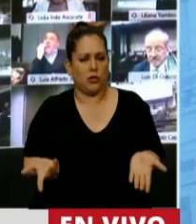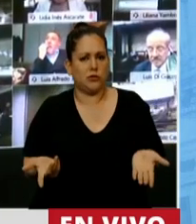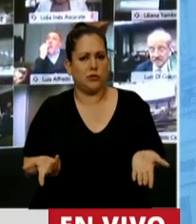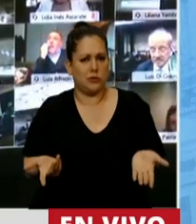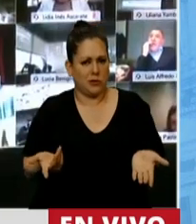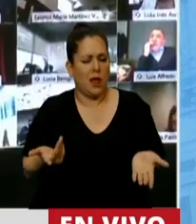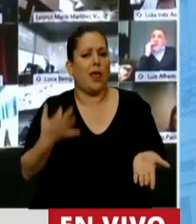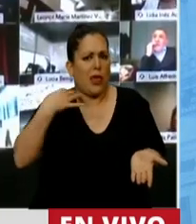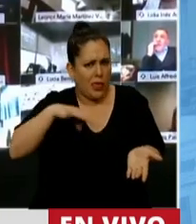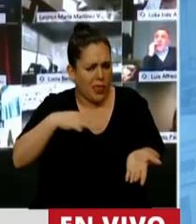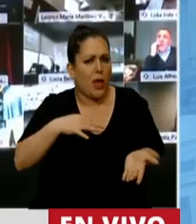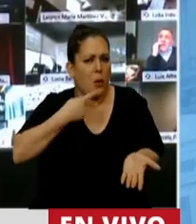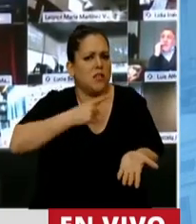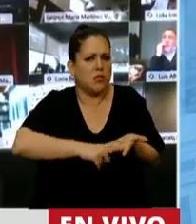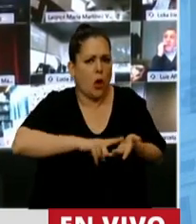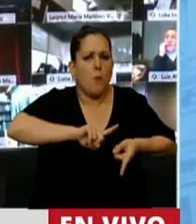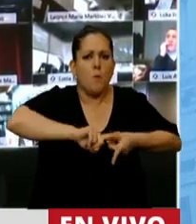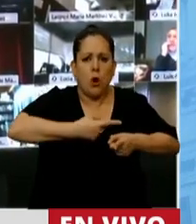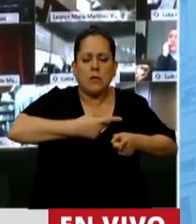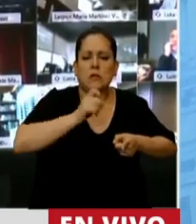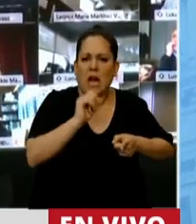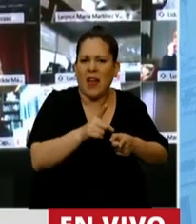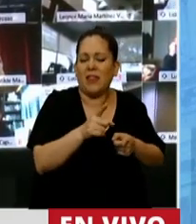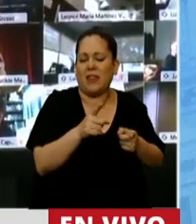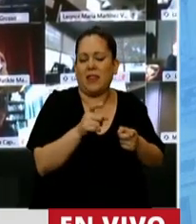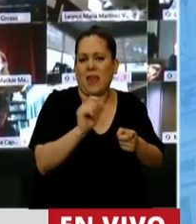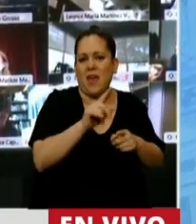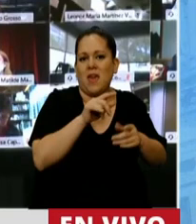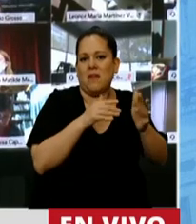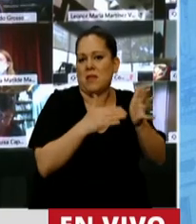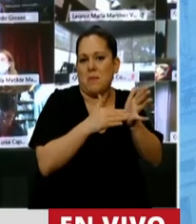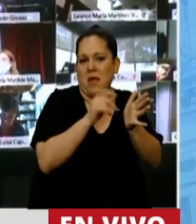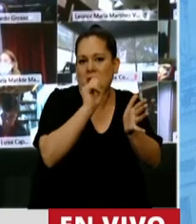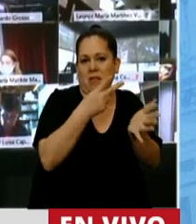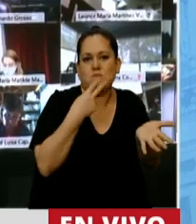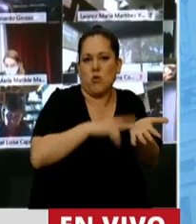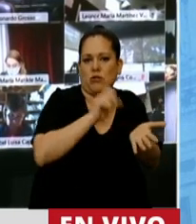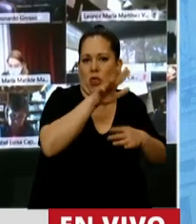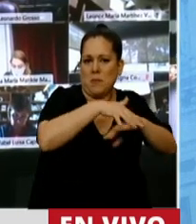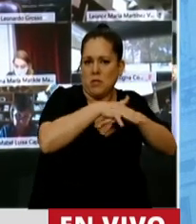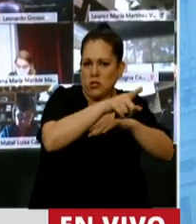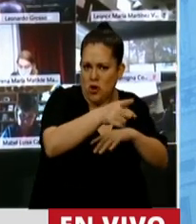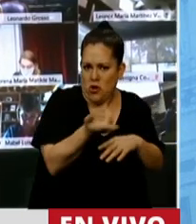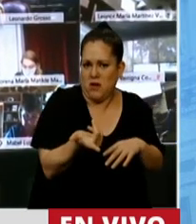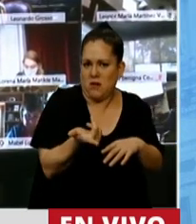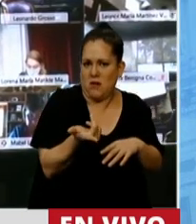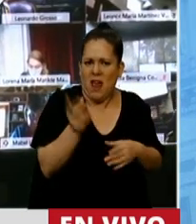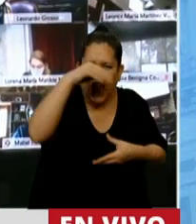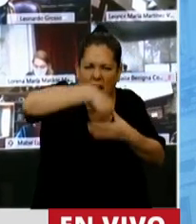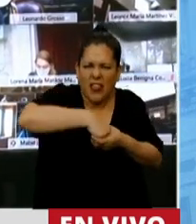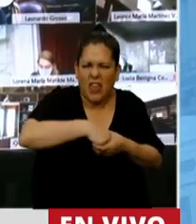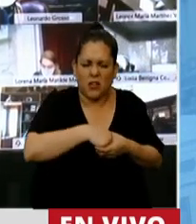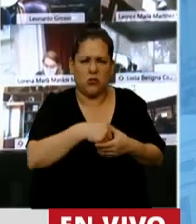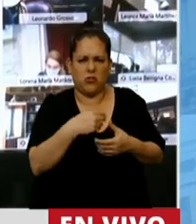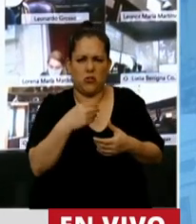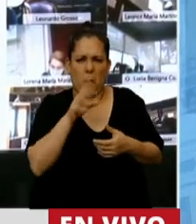acompañado por una política tributaria acorde de la provincia de Misiones, que tiene una aduana interna, que es una vergüenza, donde